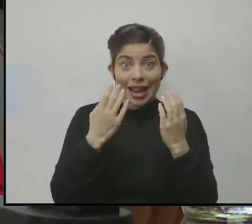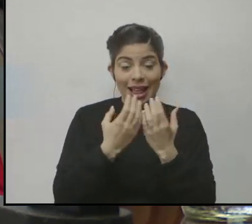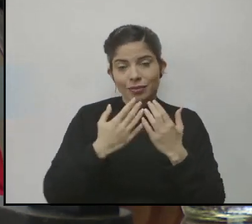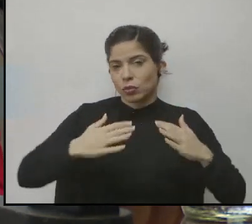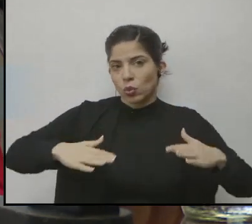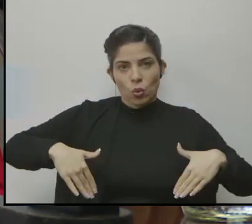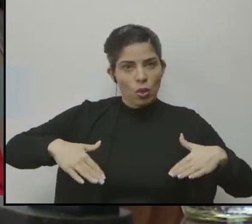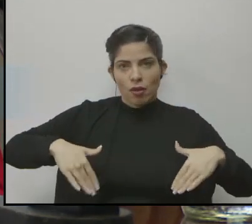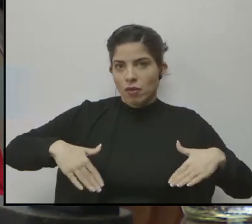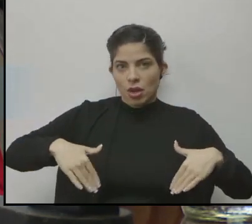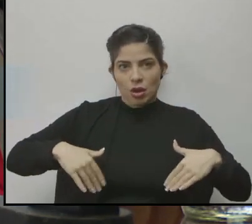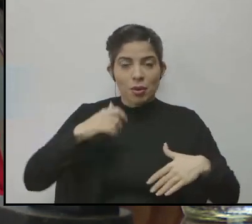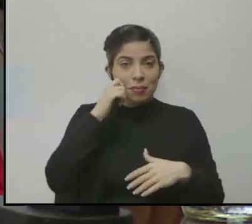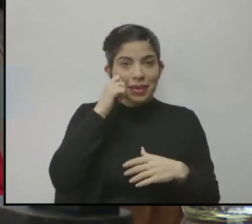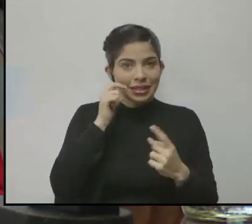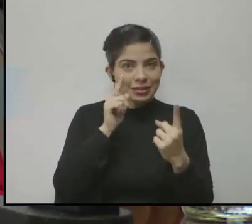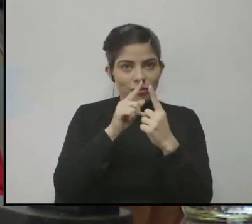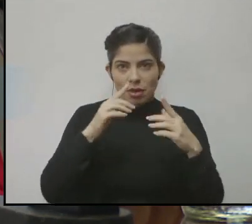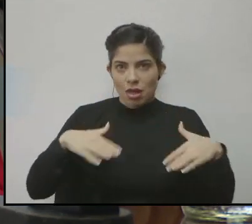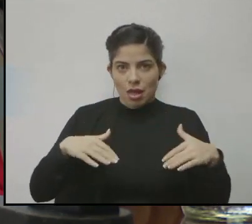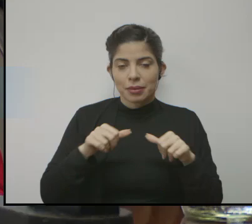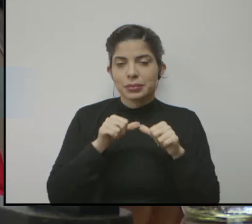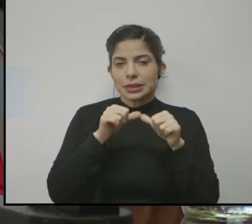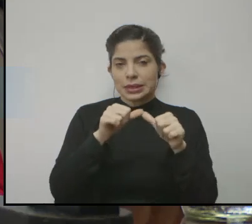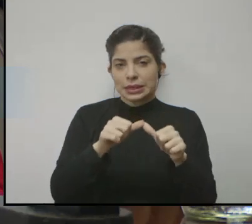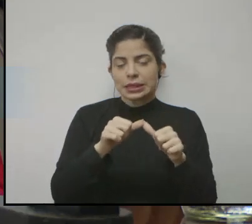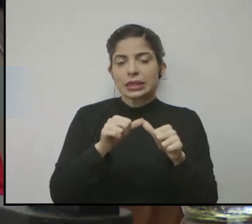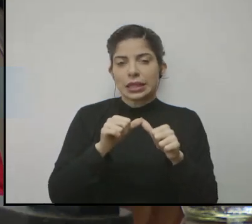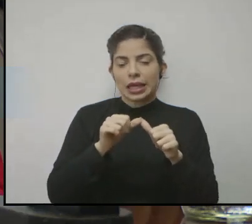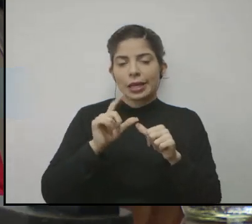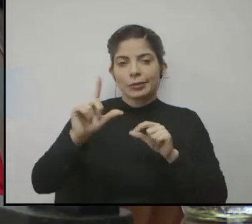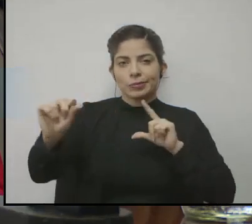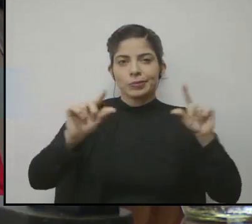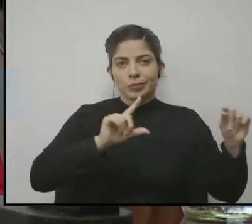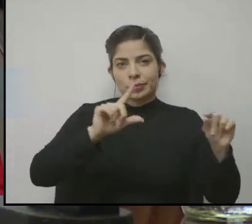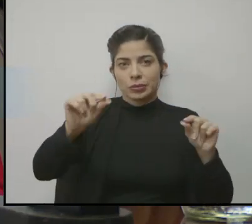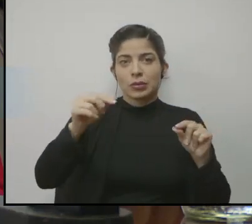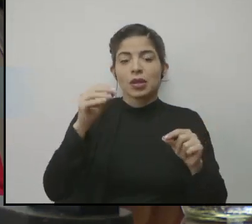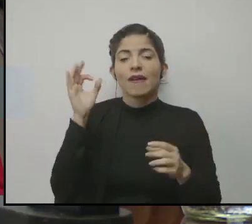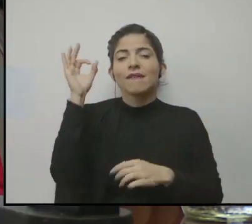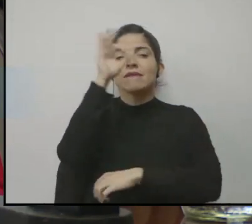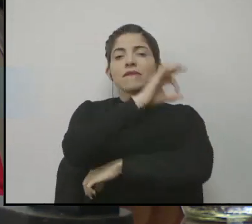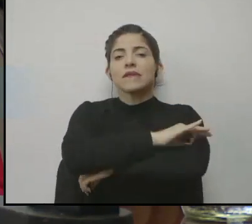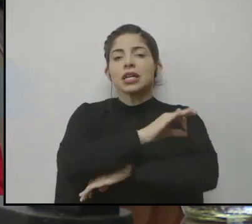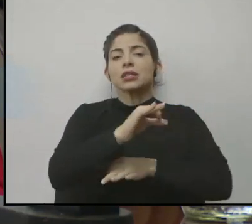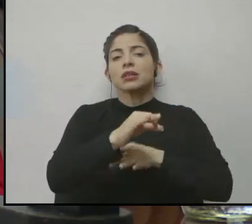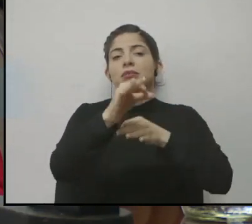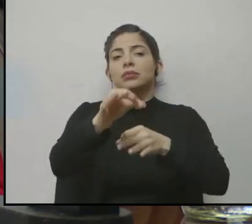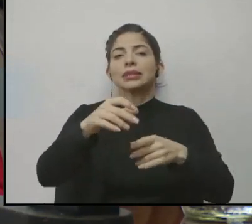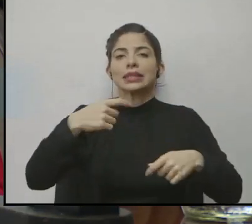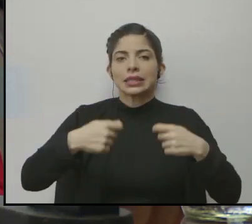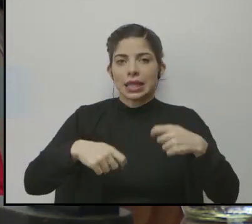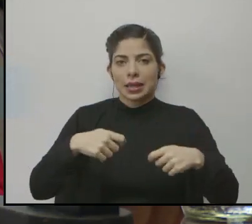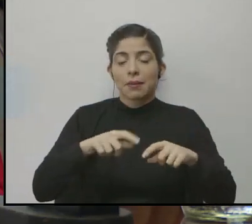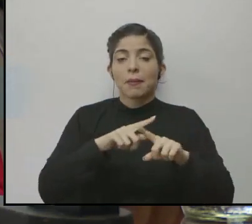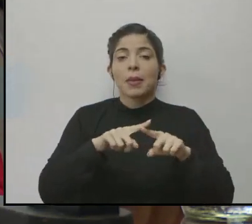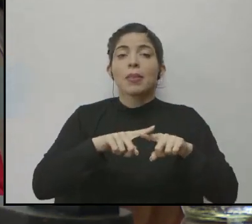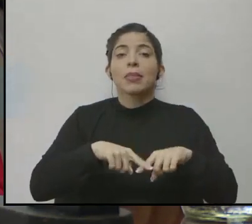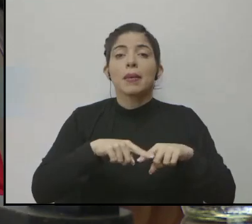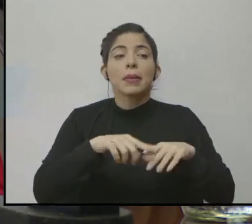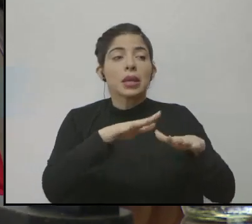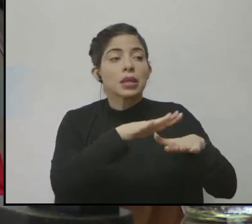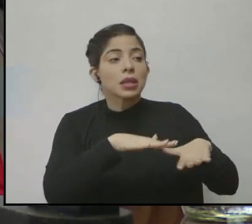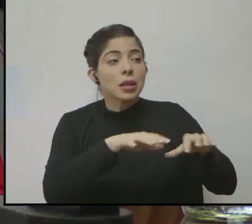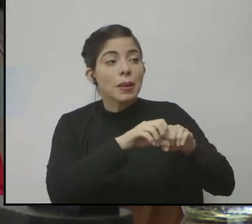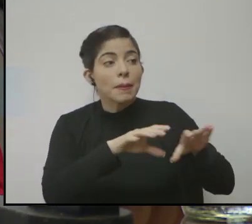todavía, vamos a continuar con la educación a distancia, hemos puesto una fecha a horizonte que es septiembre, siempre y cuando las condiciones de la